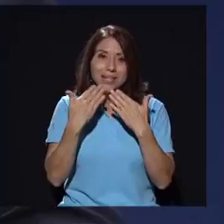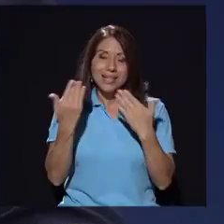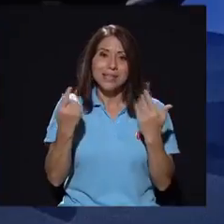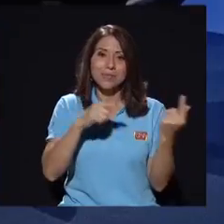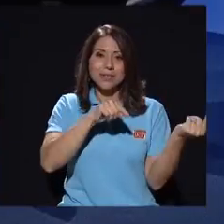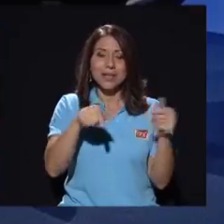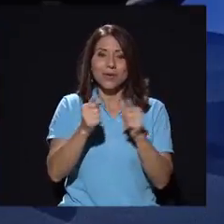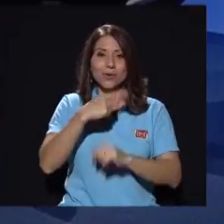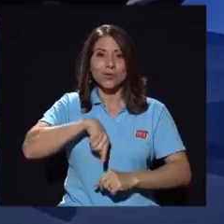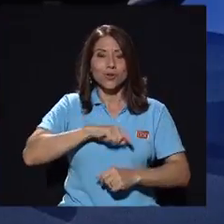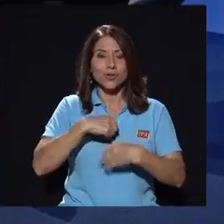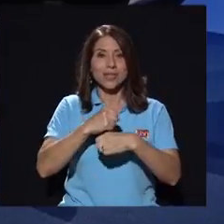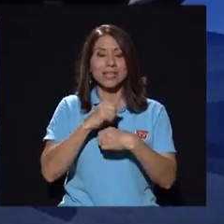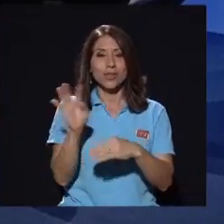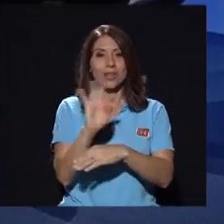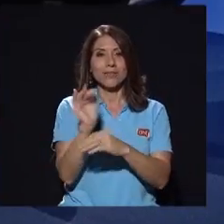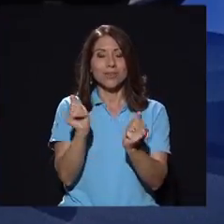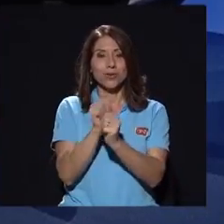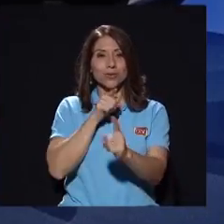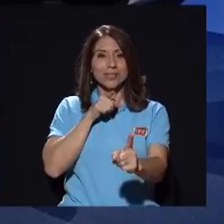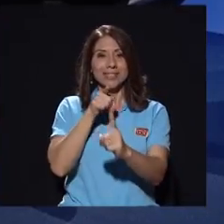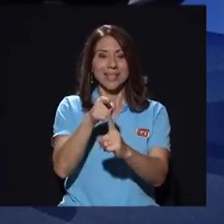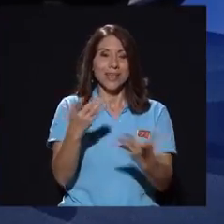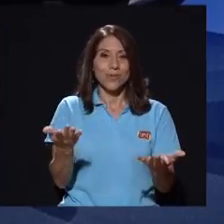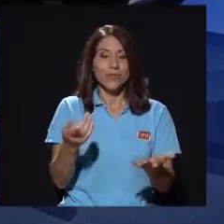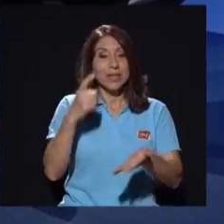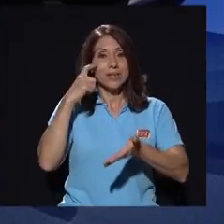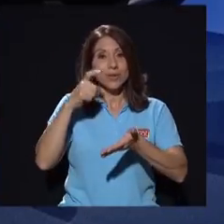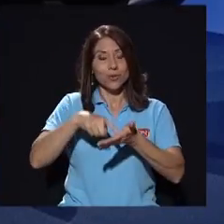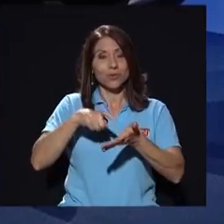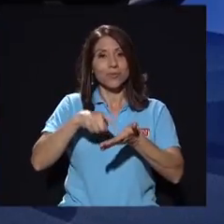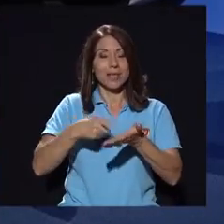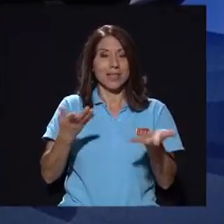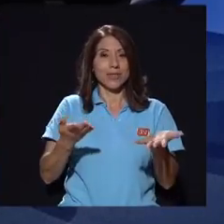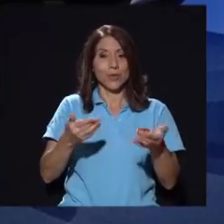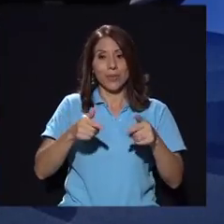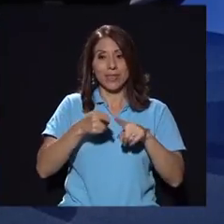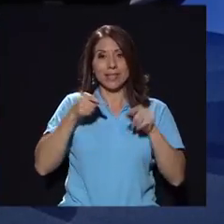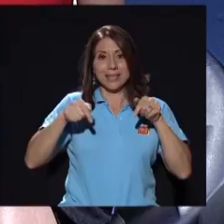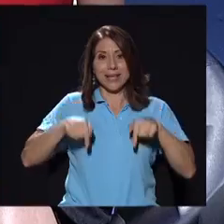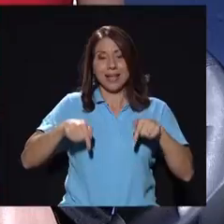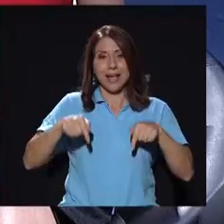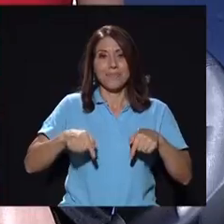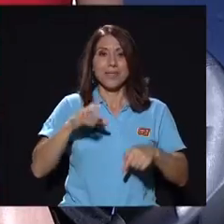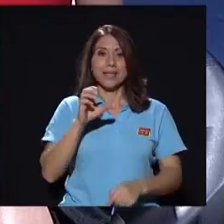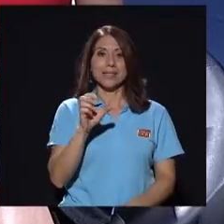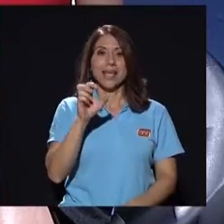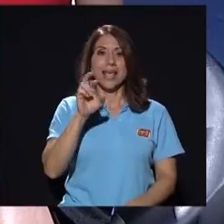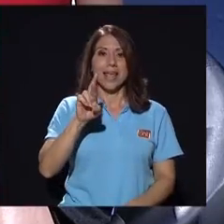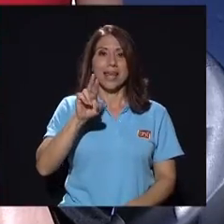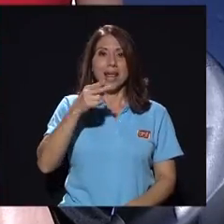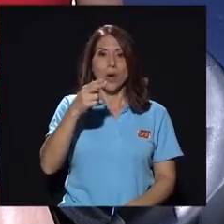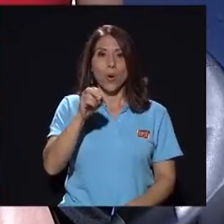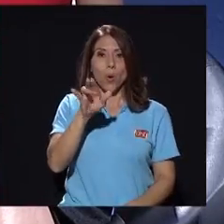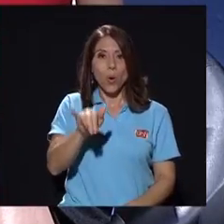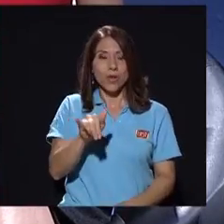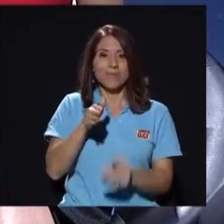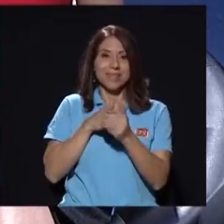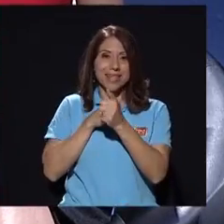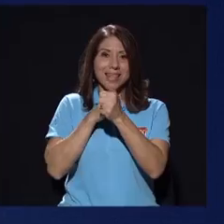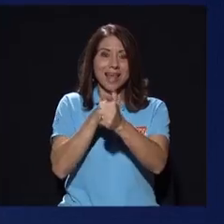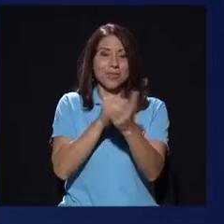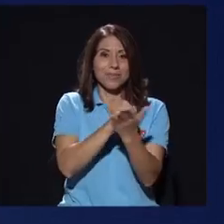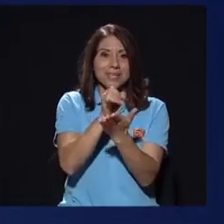muchas gracias por estar con nosotros haciendo televisión con sentido y bueno un reconocimiento de parte de nuestro canal a Cere Hoy que ha venido liderando ese tipo de